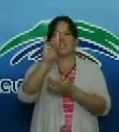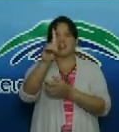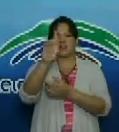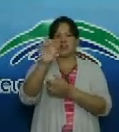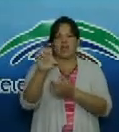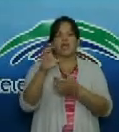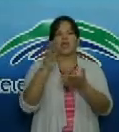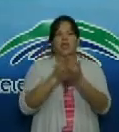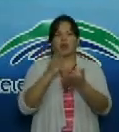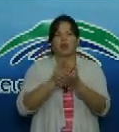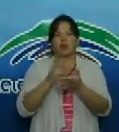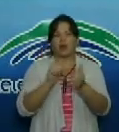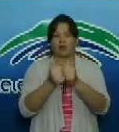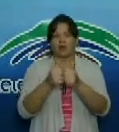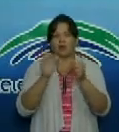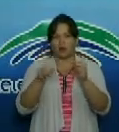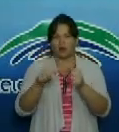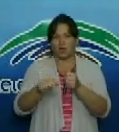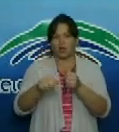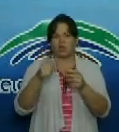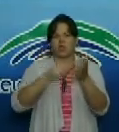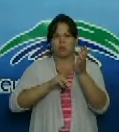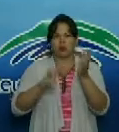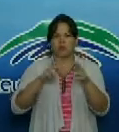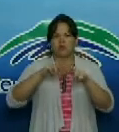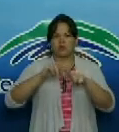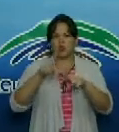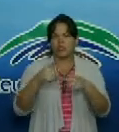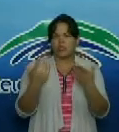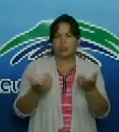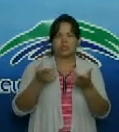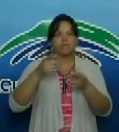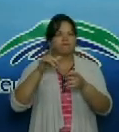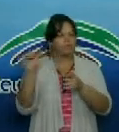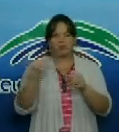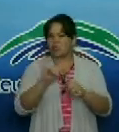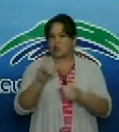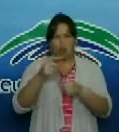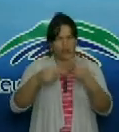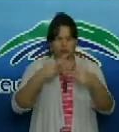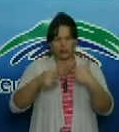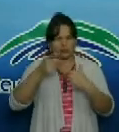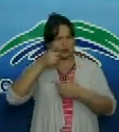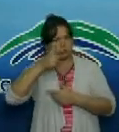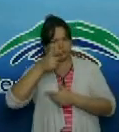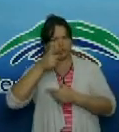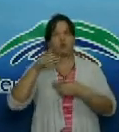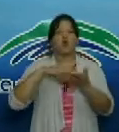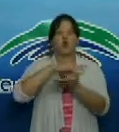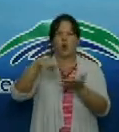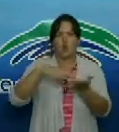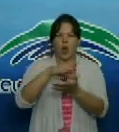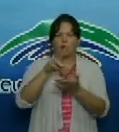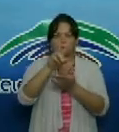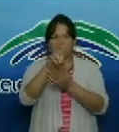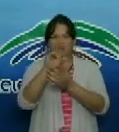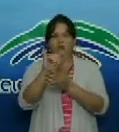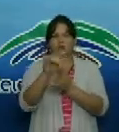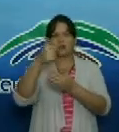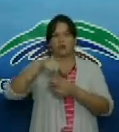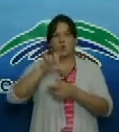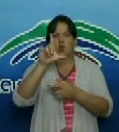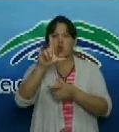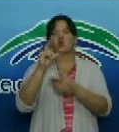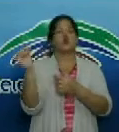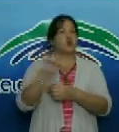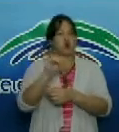videoprotección que se monitorea desde el centro de gestión de la seguridad también el reparto cuando entra en cuarentena el Consejo de